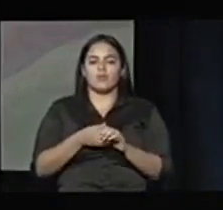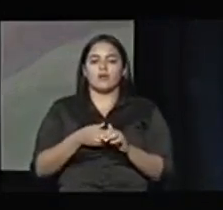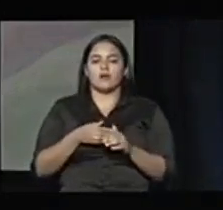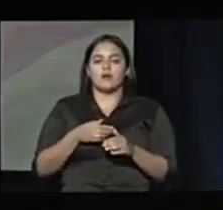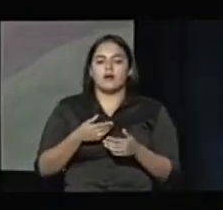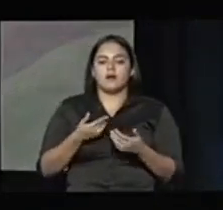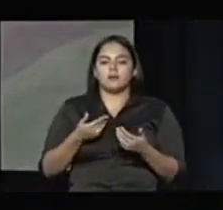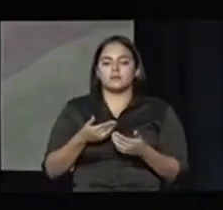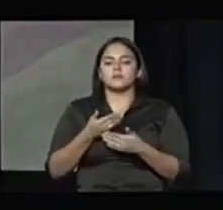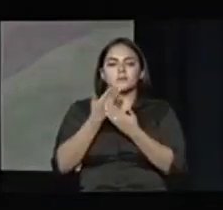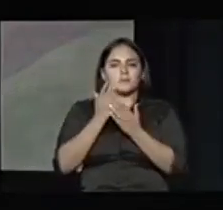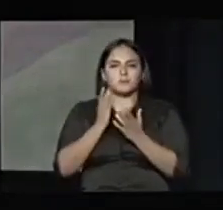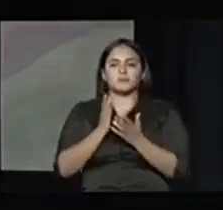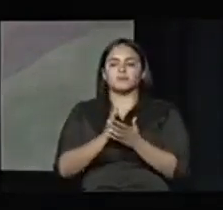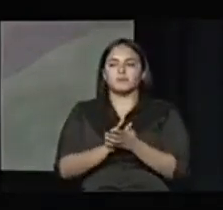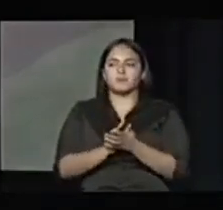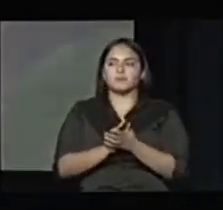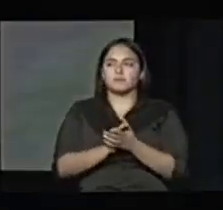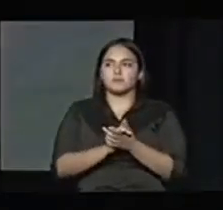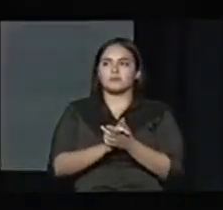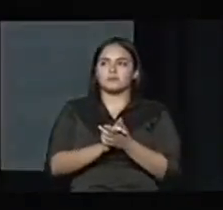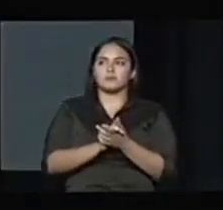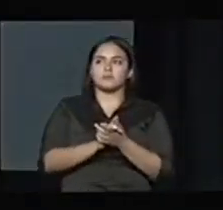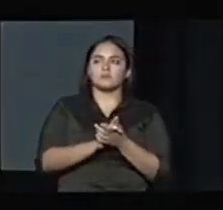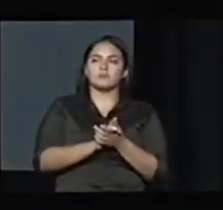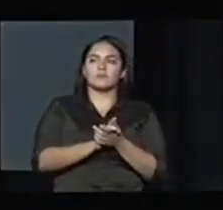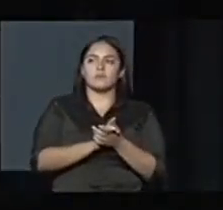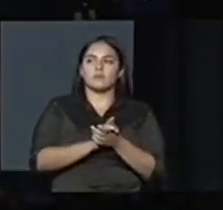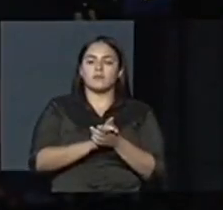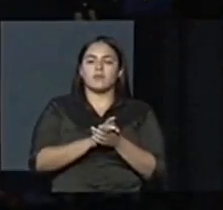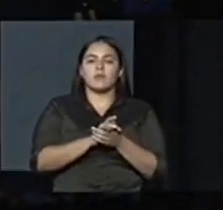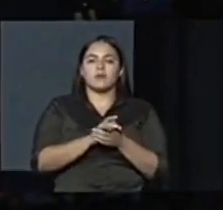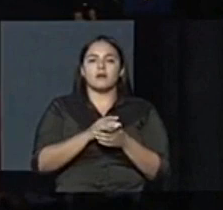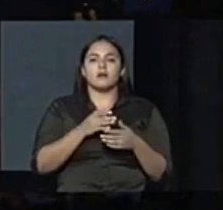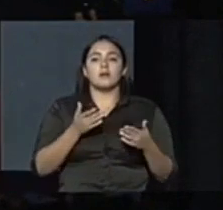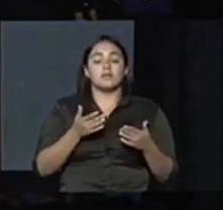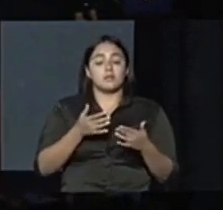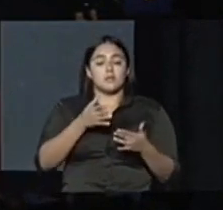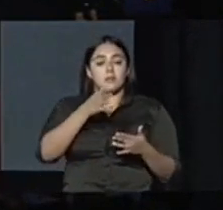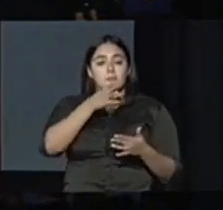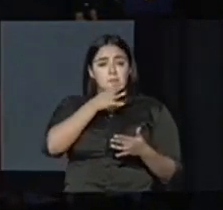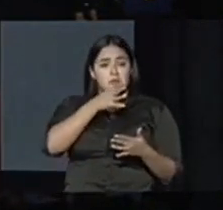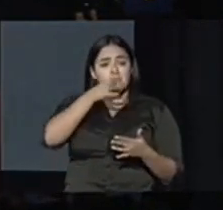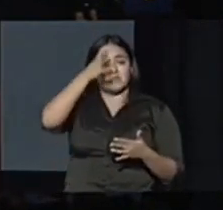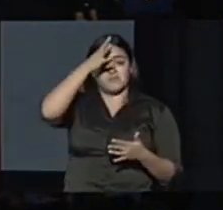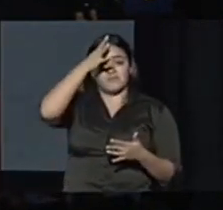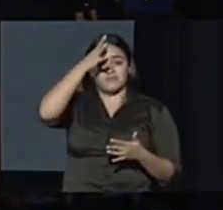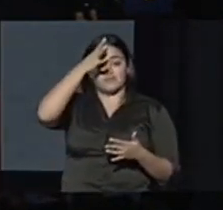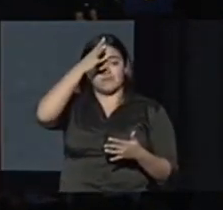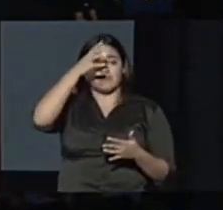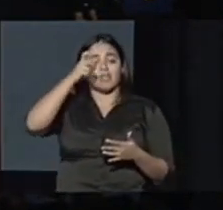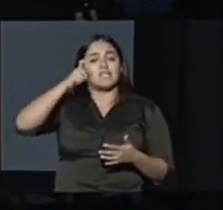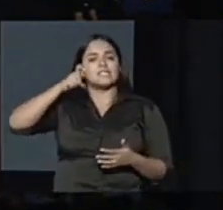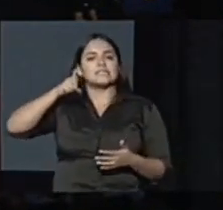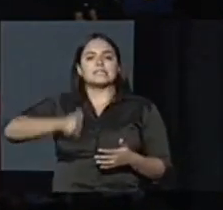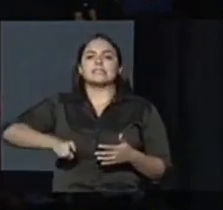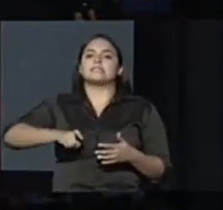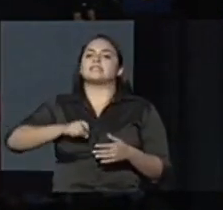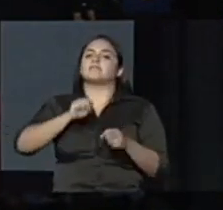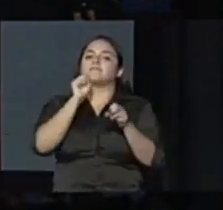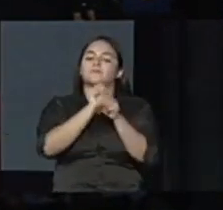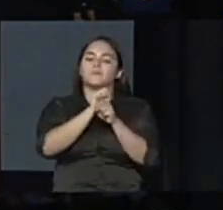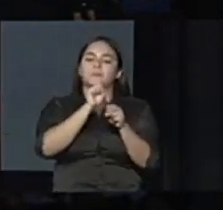en que la mayoría de las madres y los padres tienen que trabajar